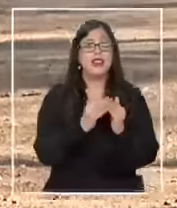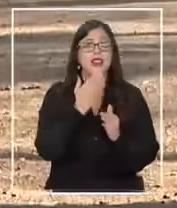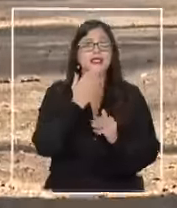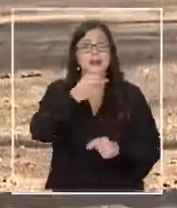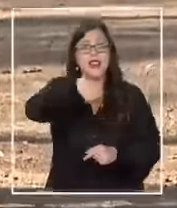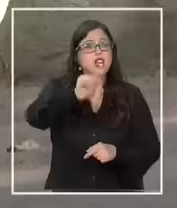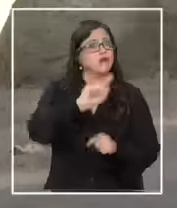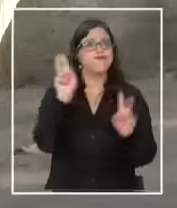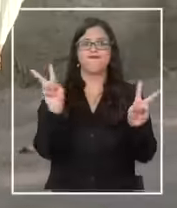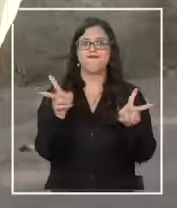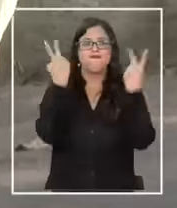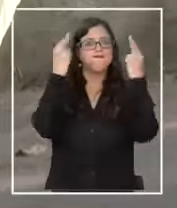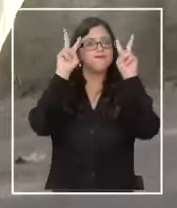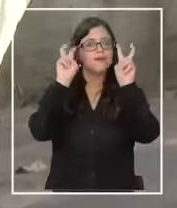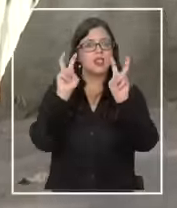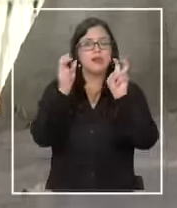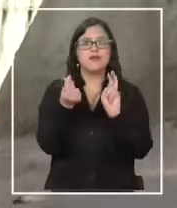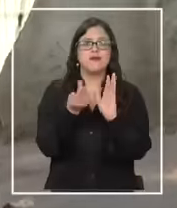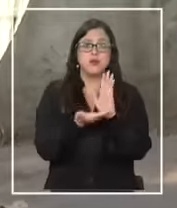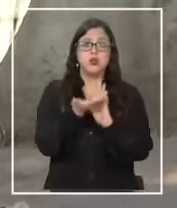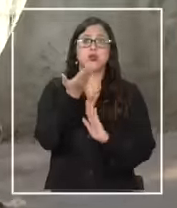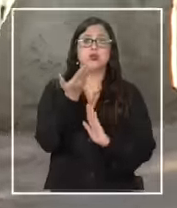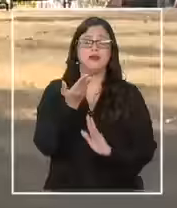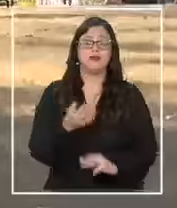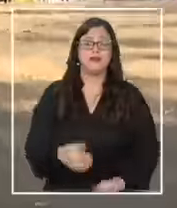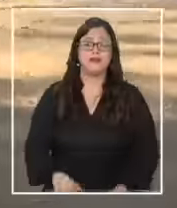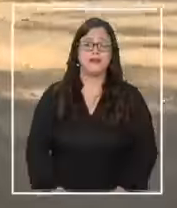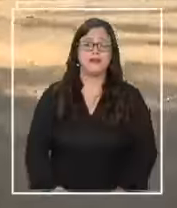podido salvarse de los efectos de la inflación